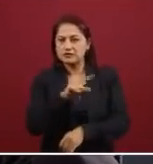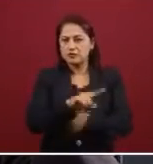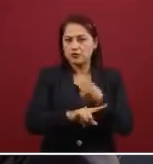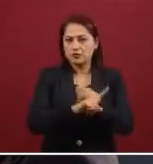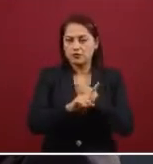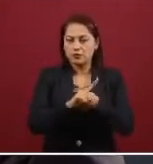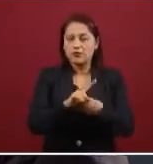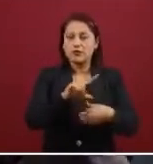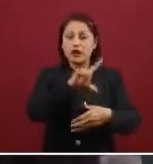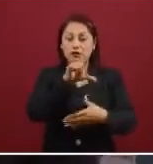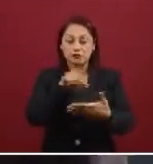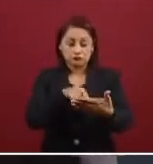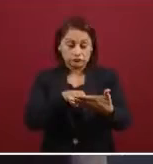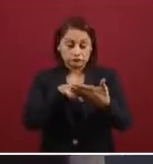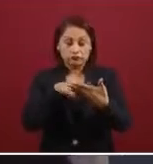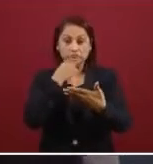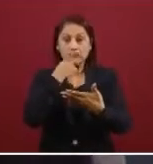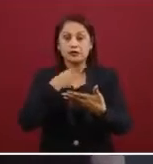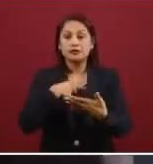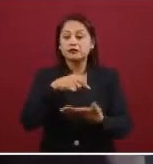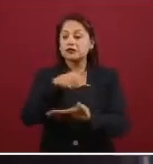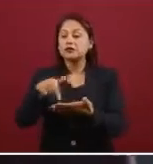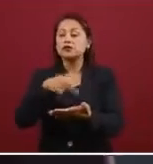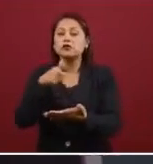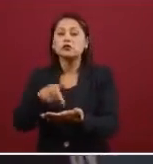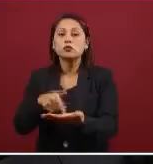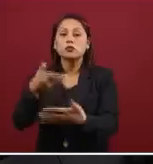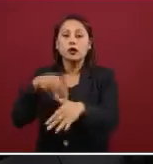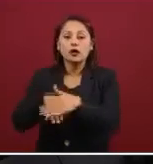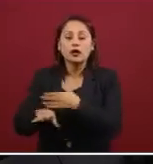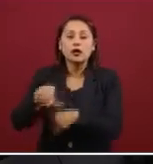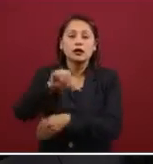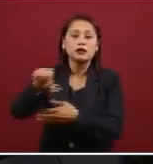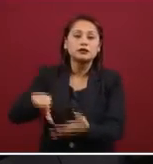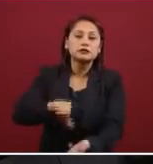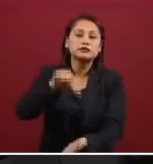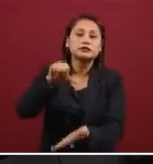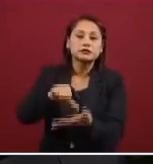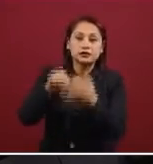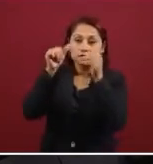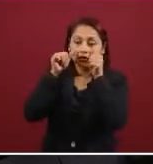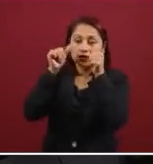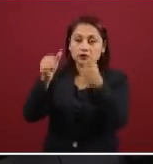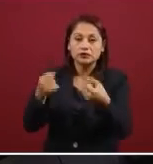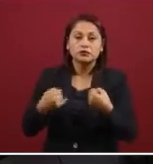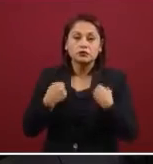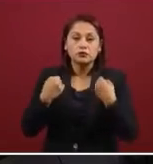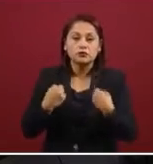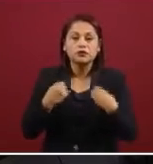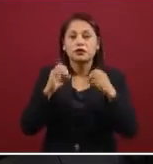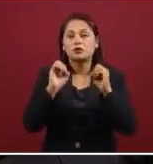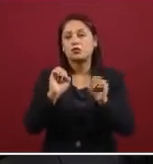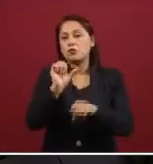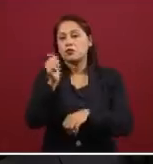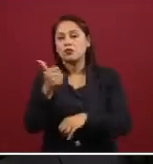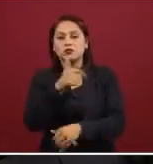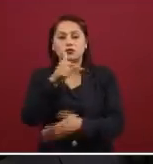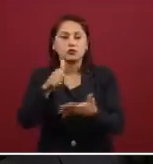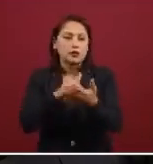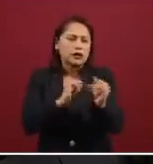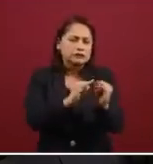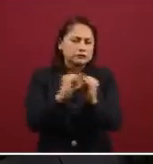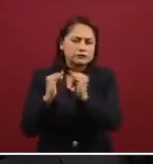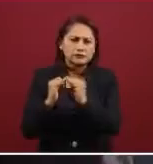de atención de prevención a las adicciones o los centros de integración juvenil. En fin, todas las instancias que ahora estarán